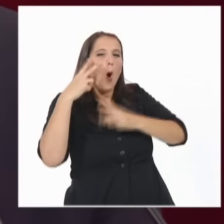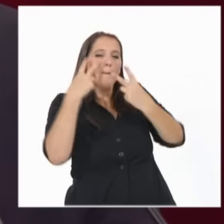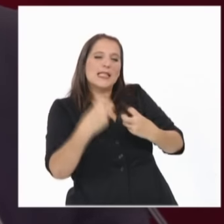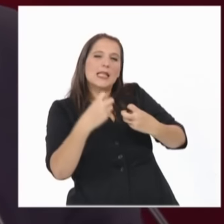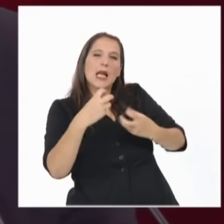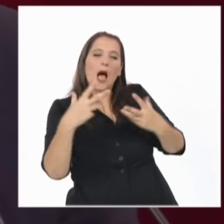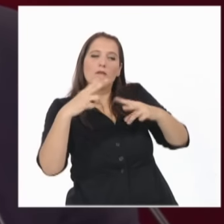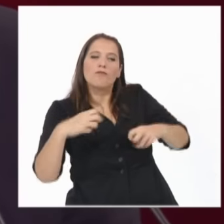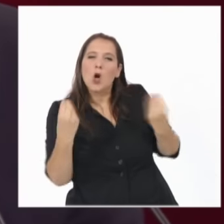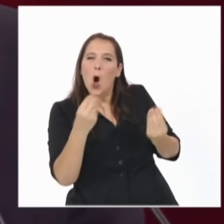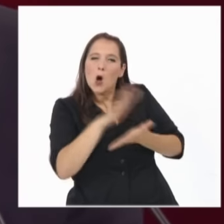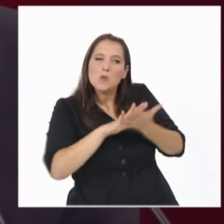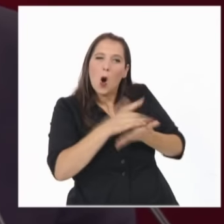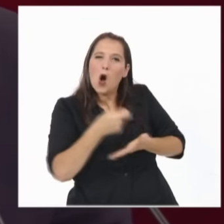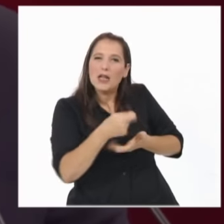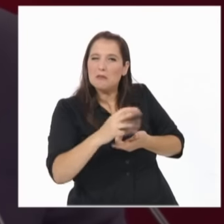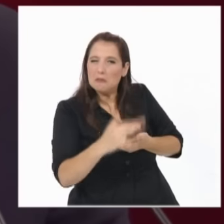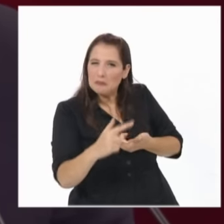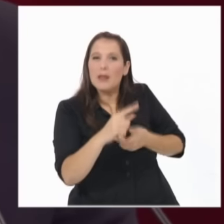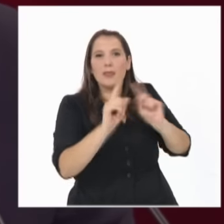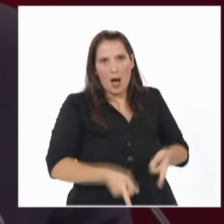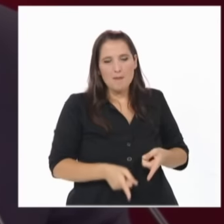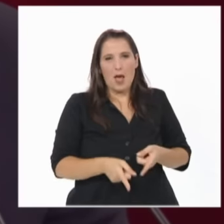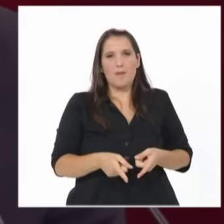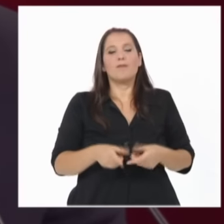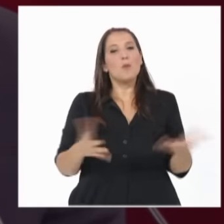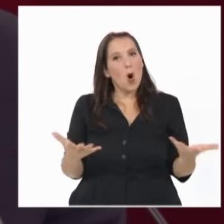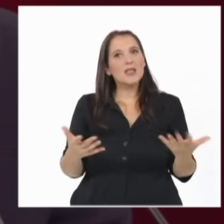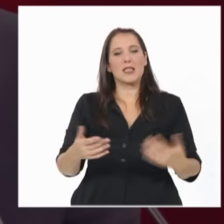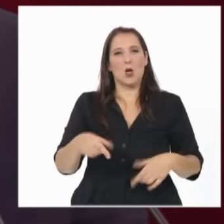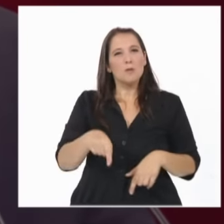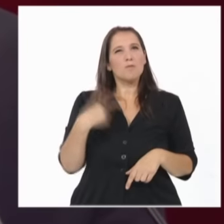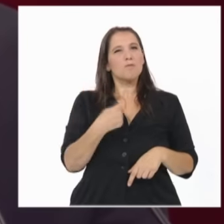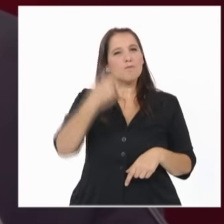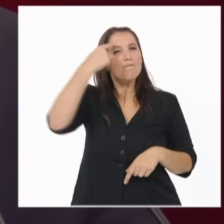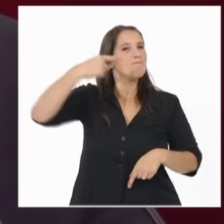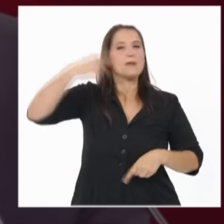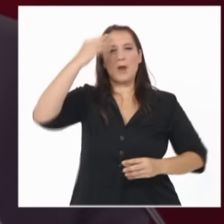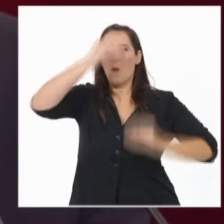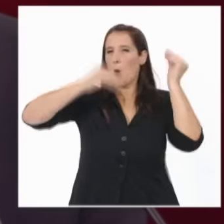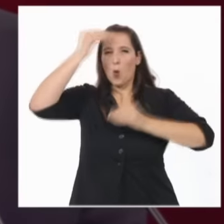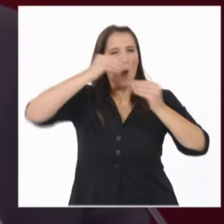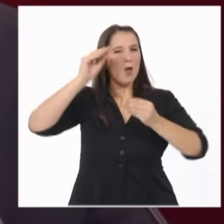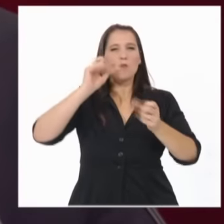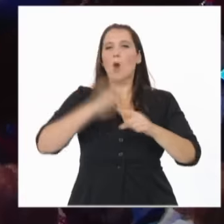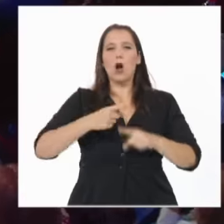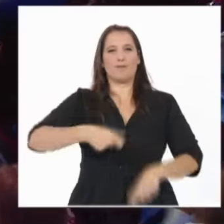no alcanza con ir detrás de la oferta. Por eso declaramos la emergencia nacional en materia de adicciones.